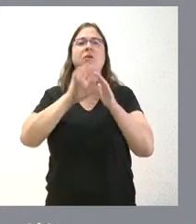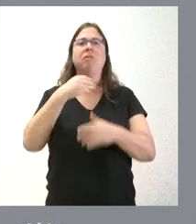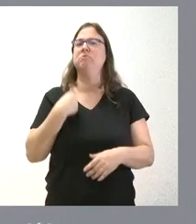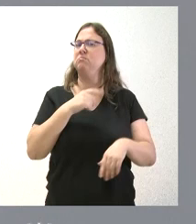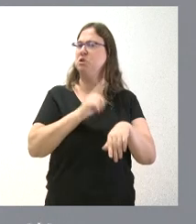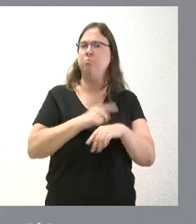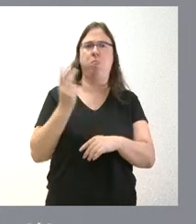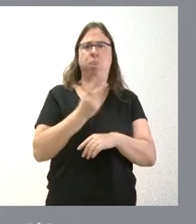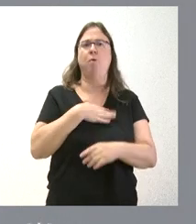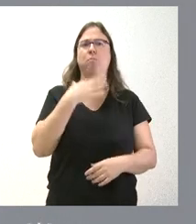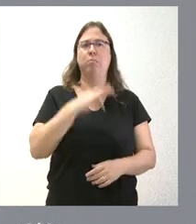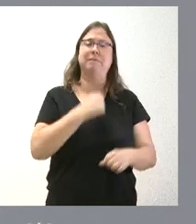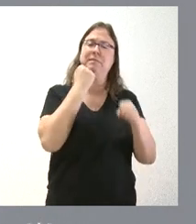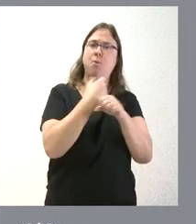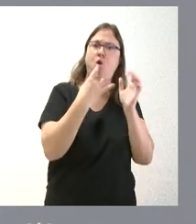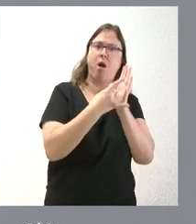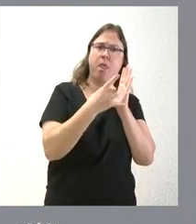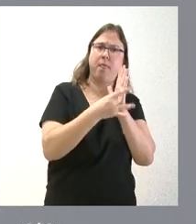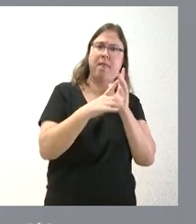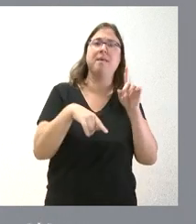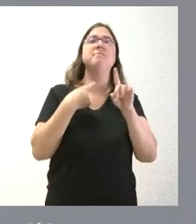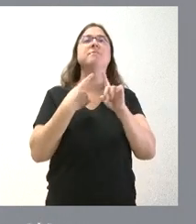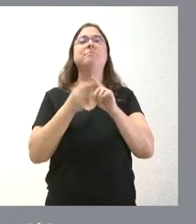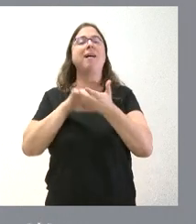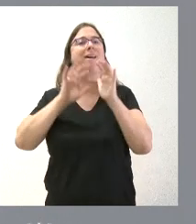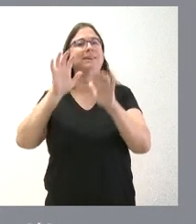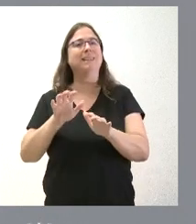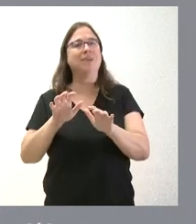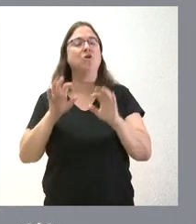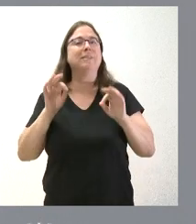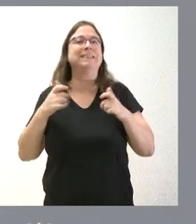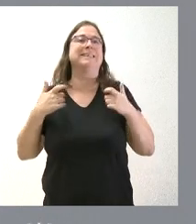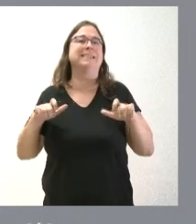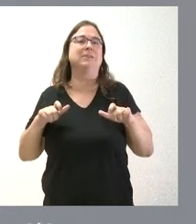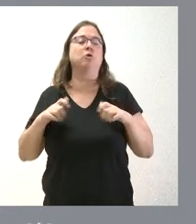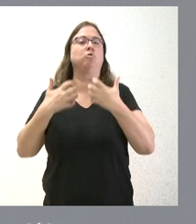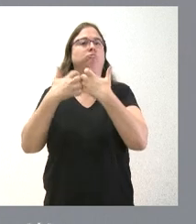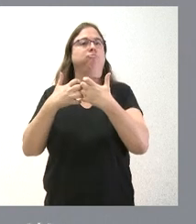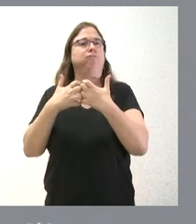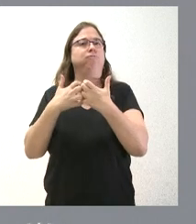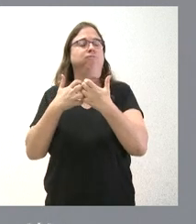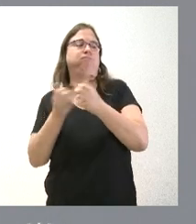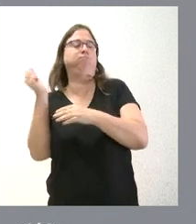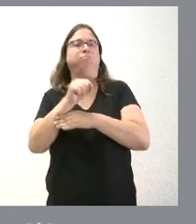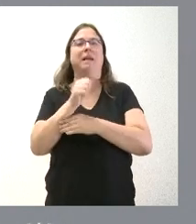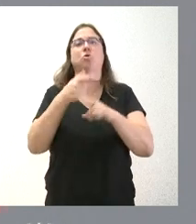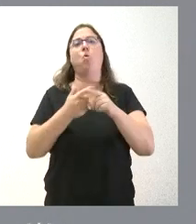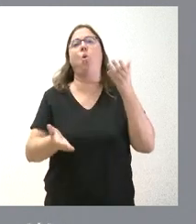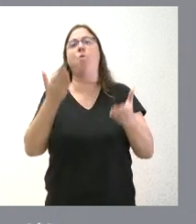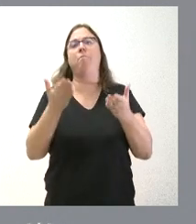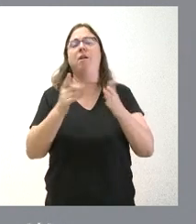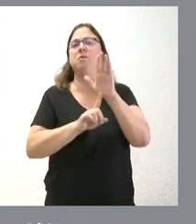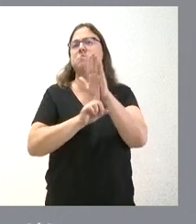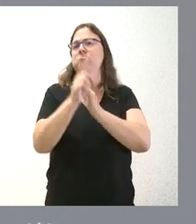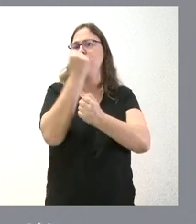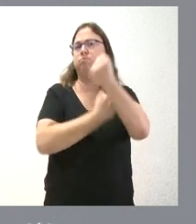con mantener un empleo de calidad, con mantener Castilla y León con un sector industrial más potente que la media española, con mantener el crecimiento